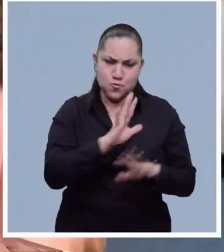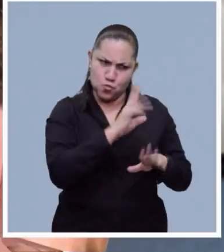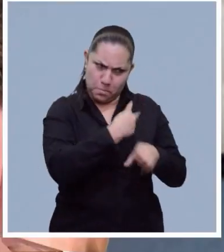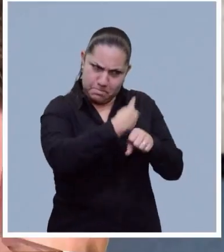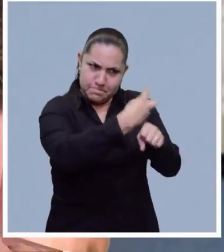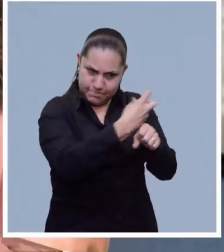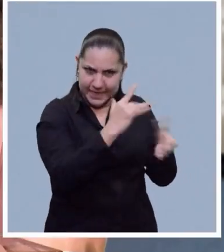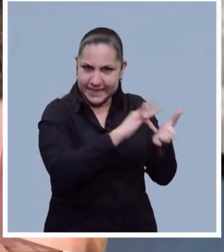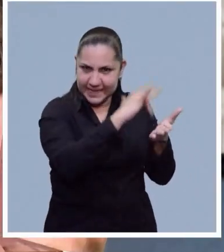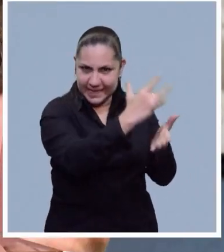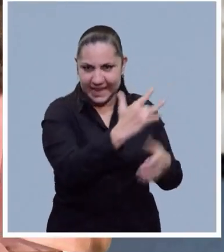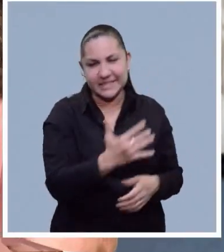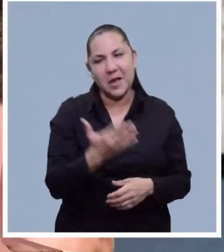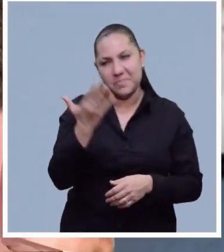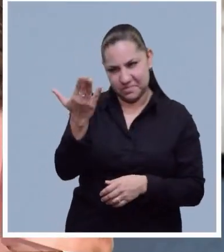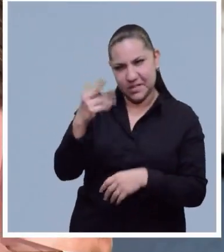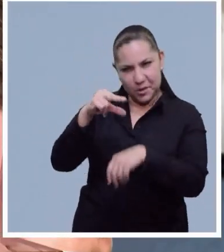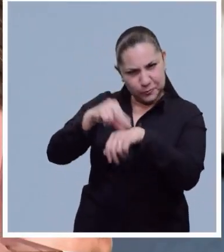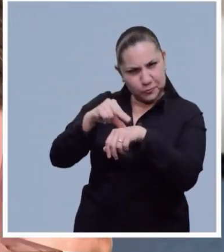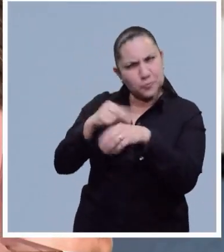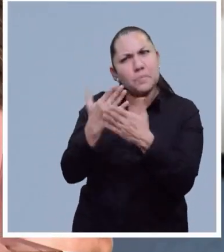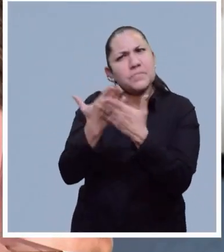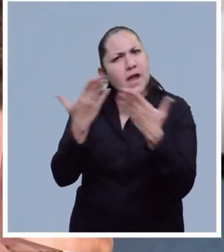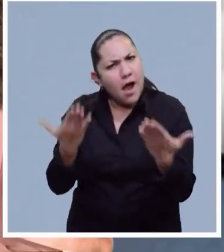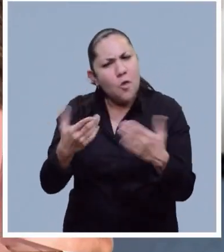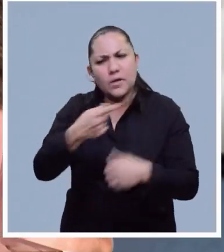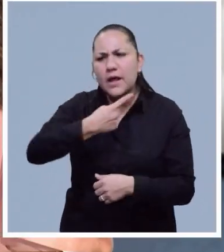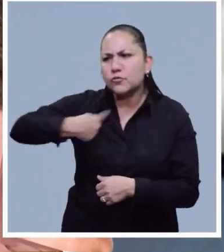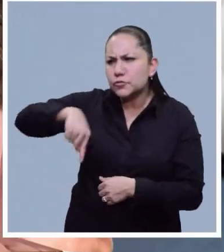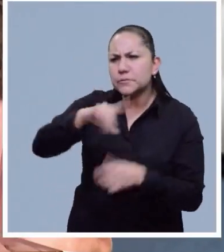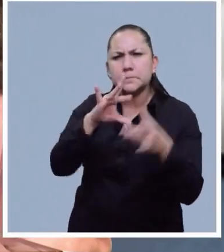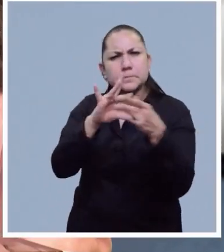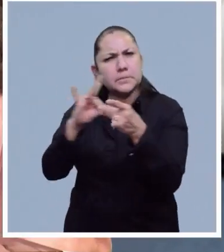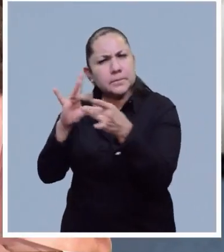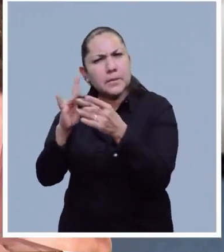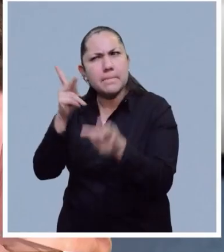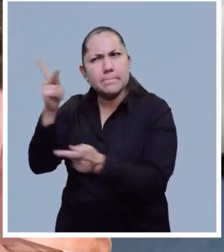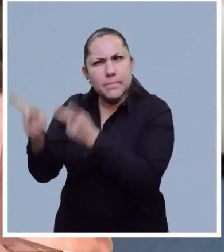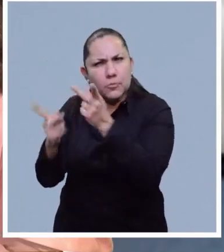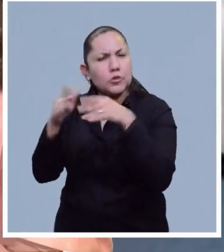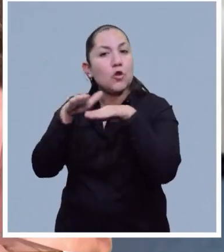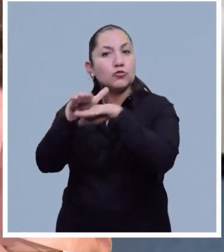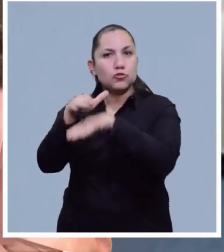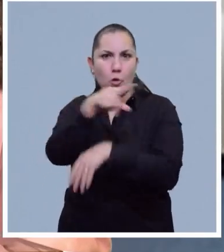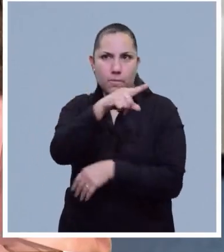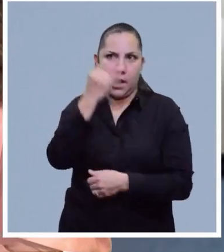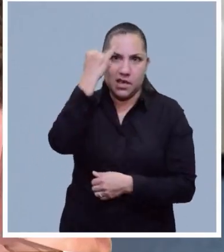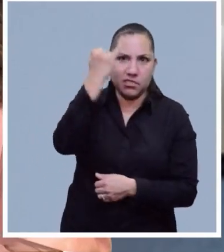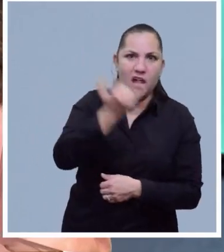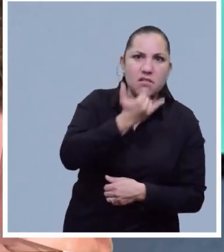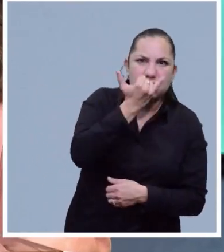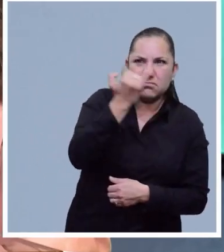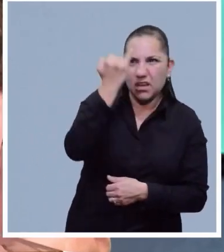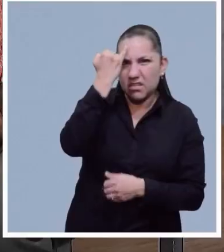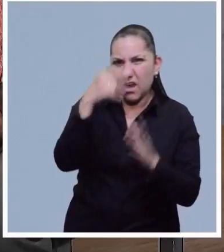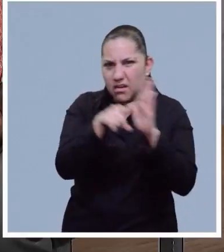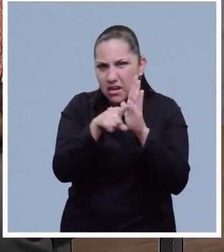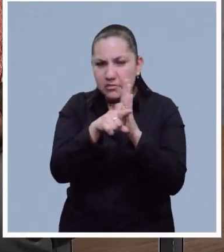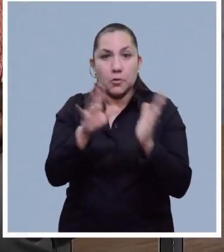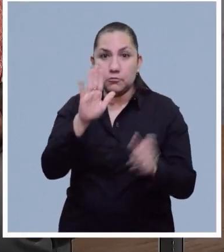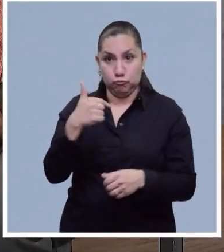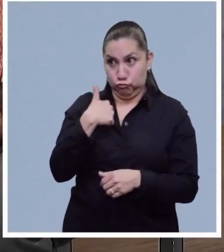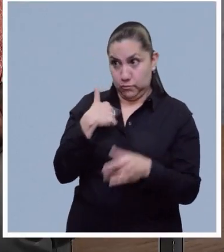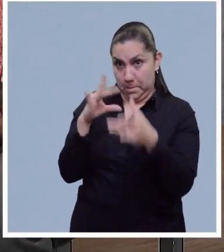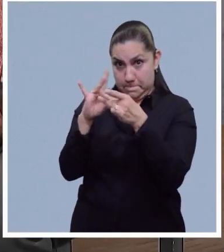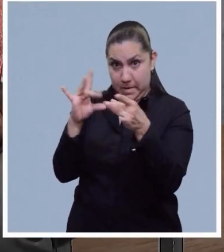doctor. Bueno, pues vamos a empezar platicando y también comentando un poco de estos mitos y realidades. Le vamos a hacer algunas oraciones donde usted nos va a